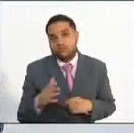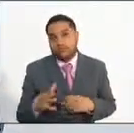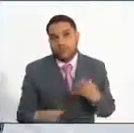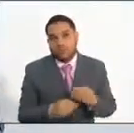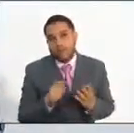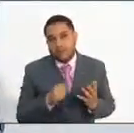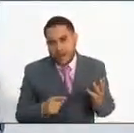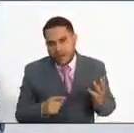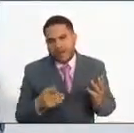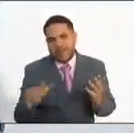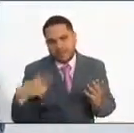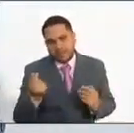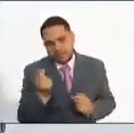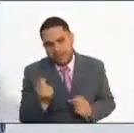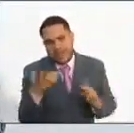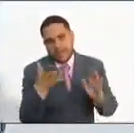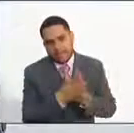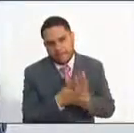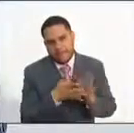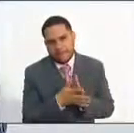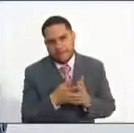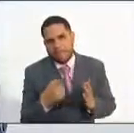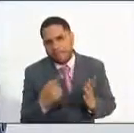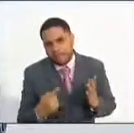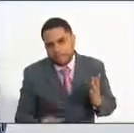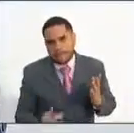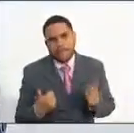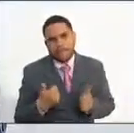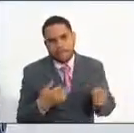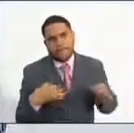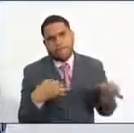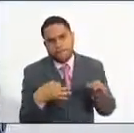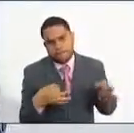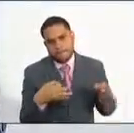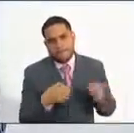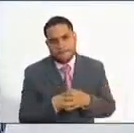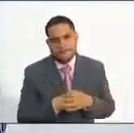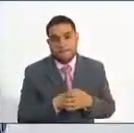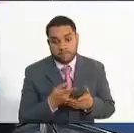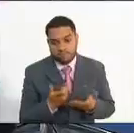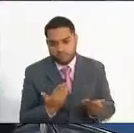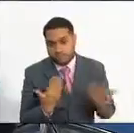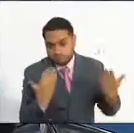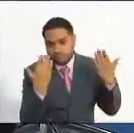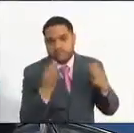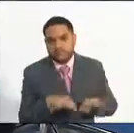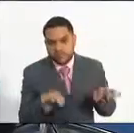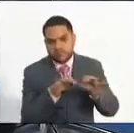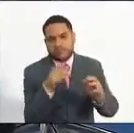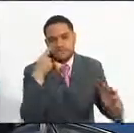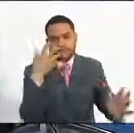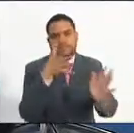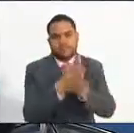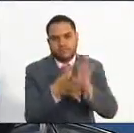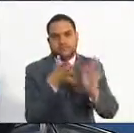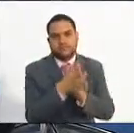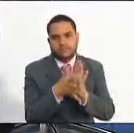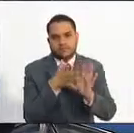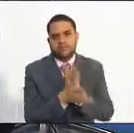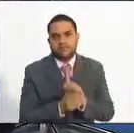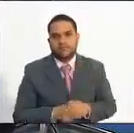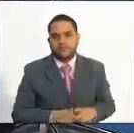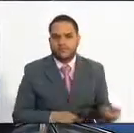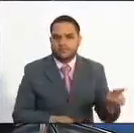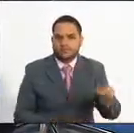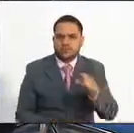detallar de las que vienen, digamos, de datos globales que valen la pena. En general para que las personas se